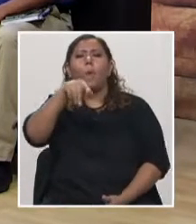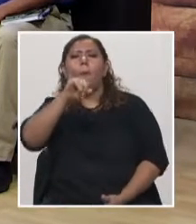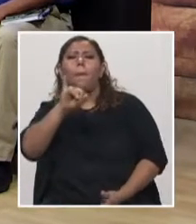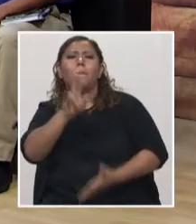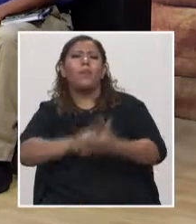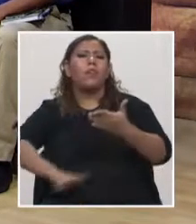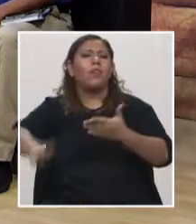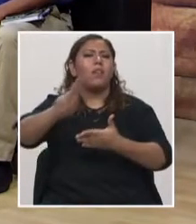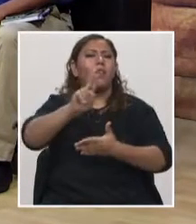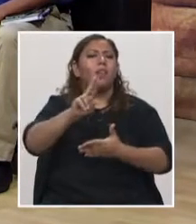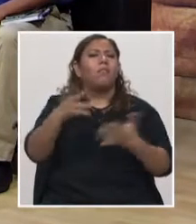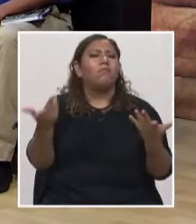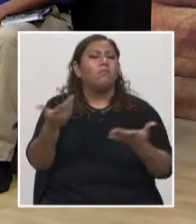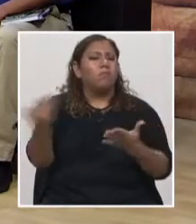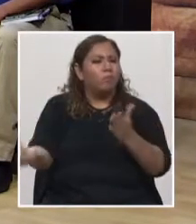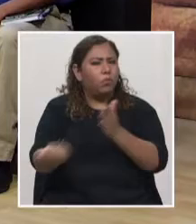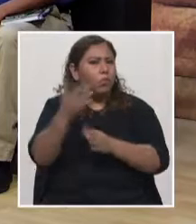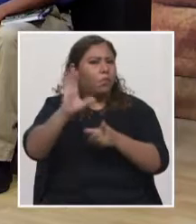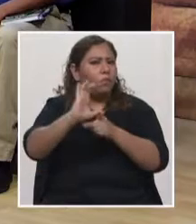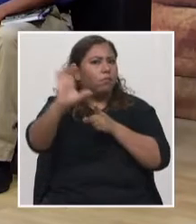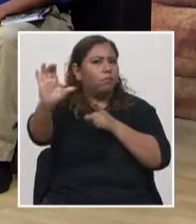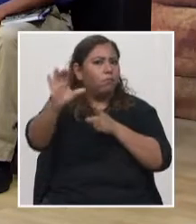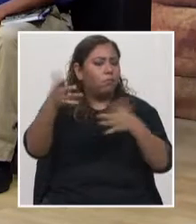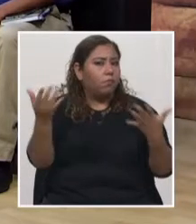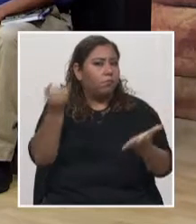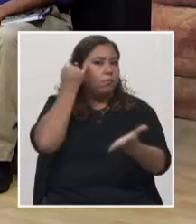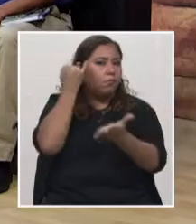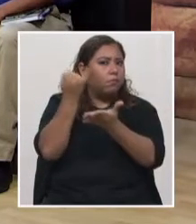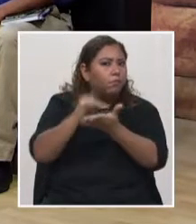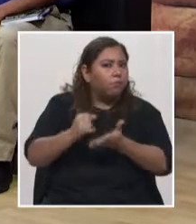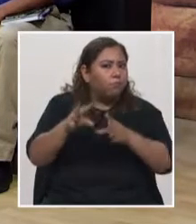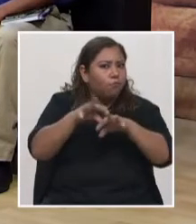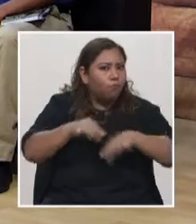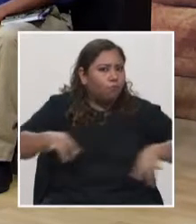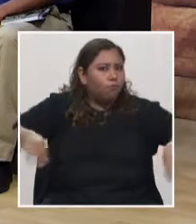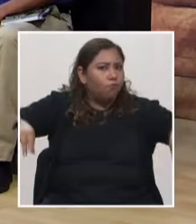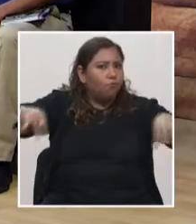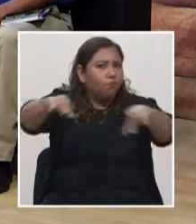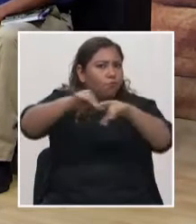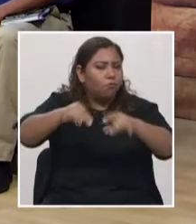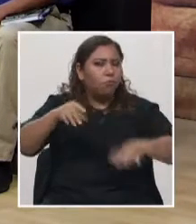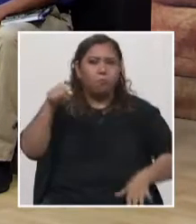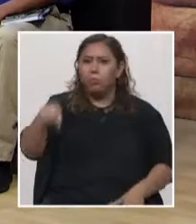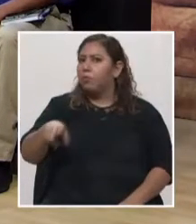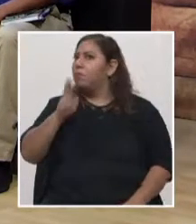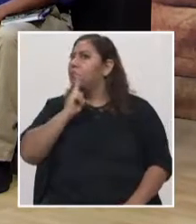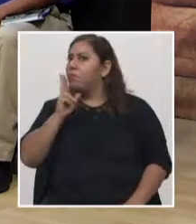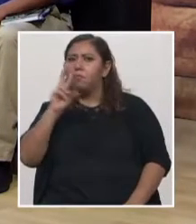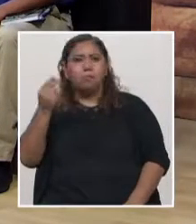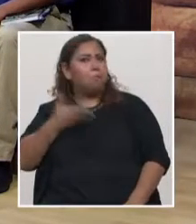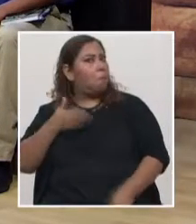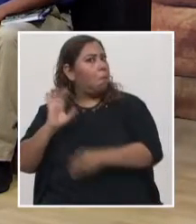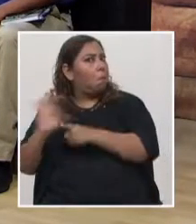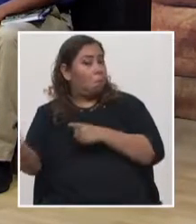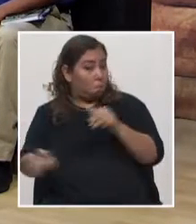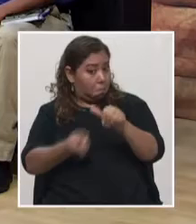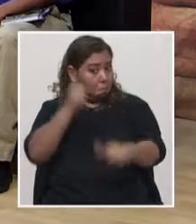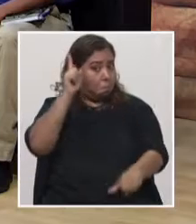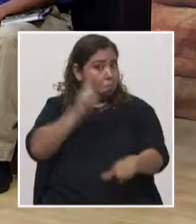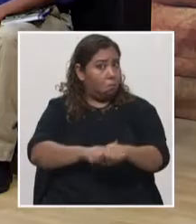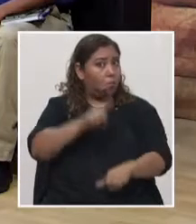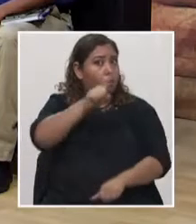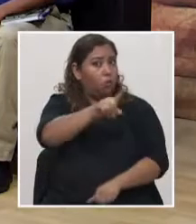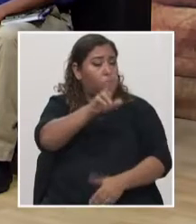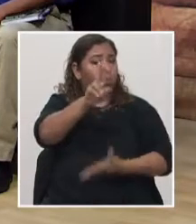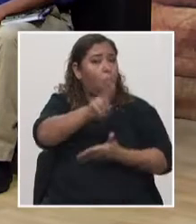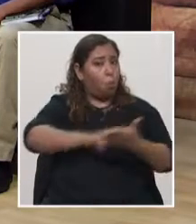geología? ¿Se ve la necesidad en vista de que en el país no se cuenta con esta carrera? ¿Es importante para Honduras el hecho de